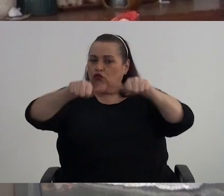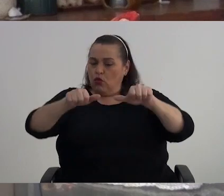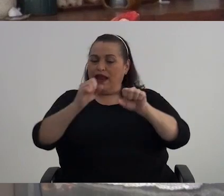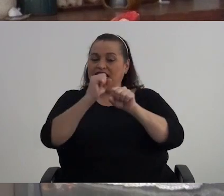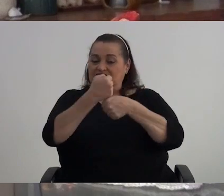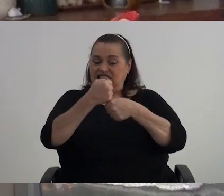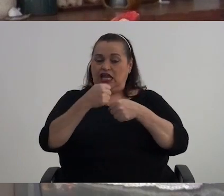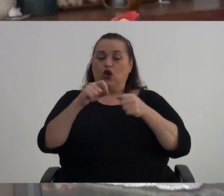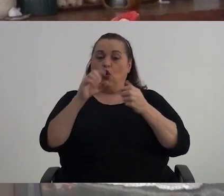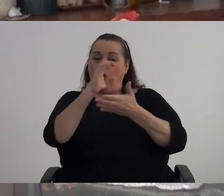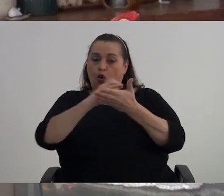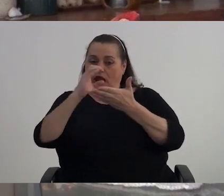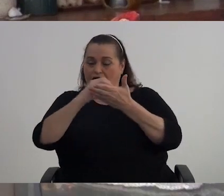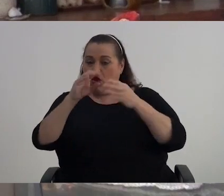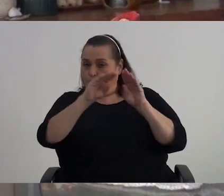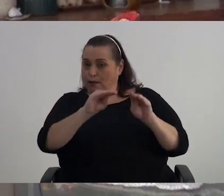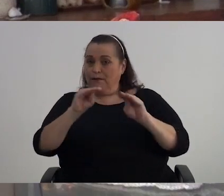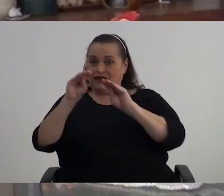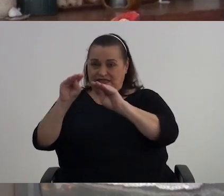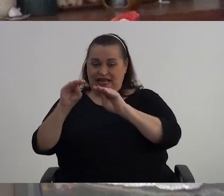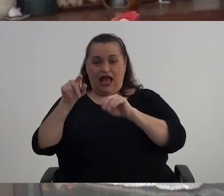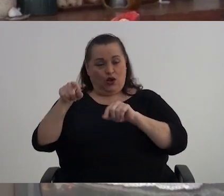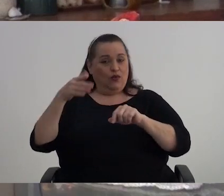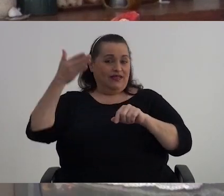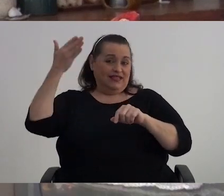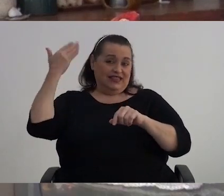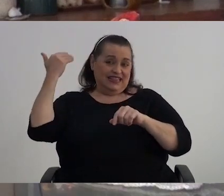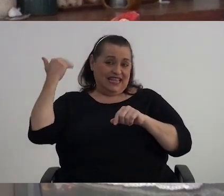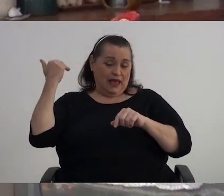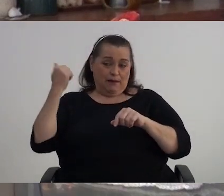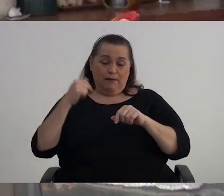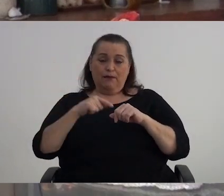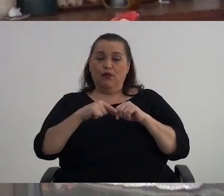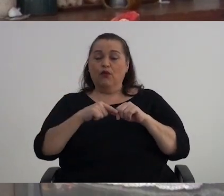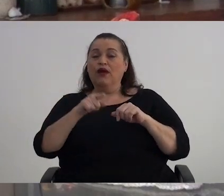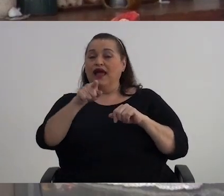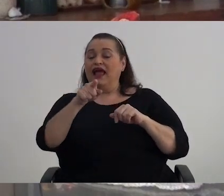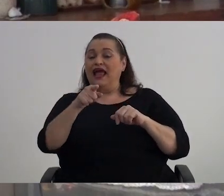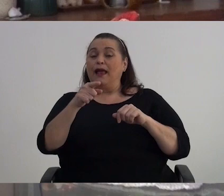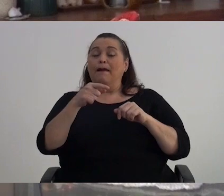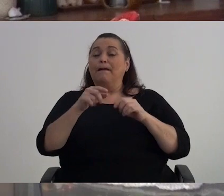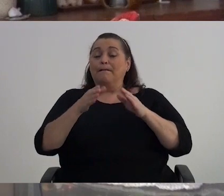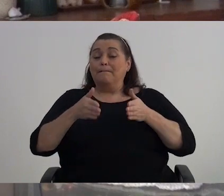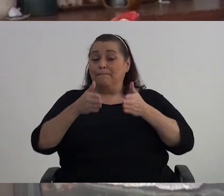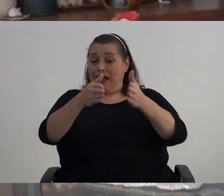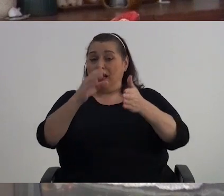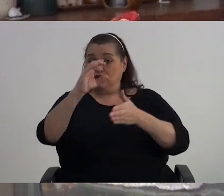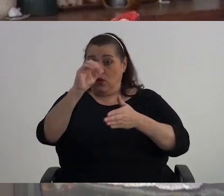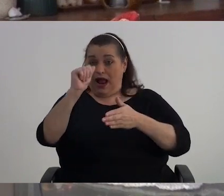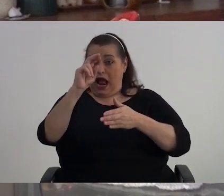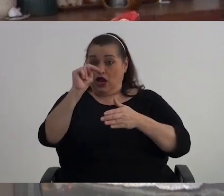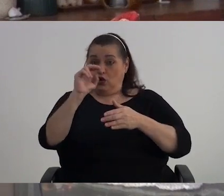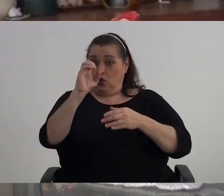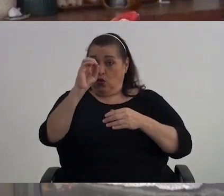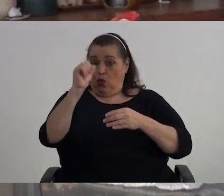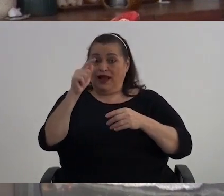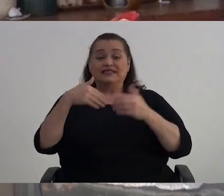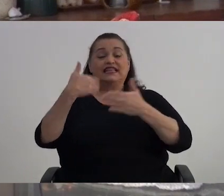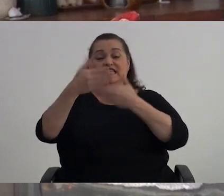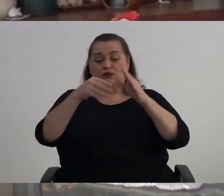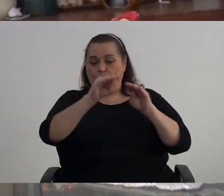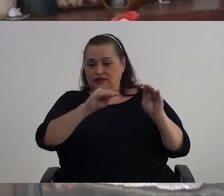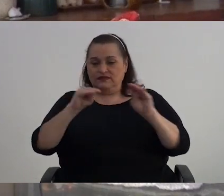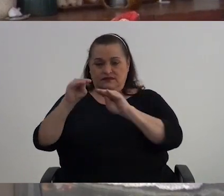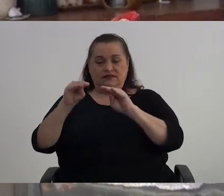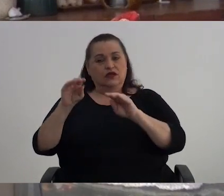Ahora lo pasaron Para la Bueno En ese tiempo Estuvo nada más Un año Ahí En Paso Canoas Y luego lo pasaron Al tiempo Para la